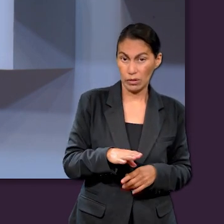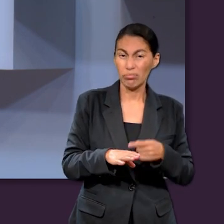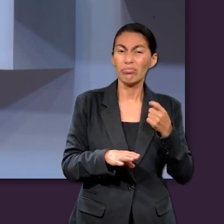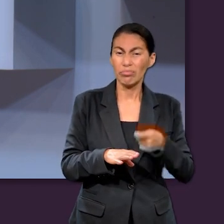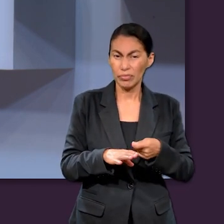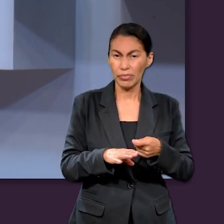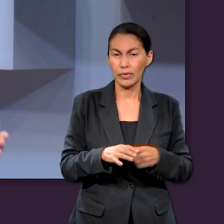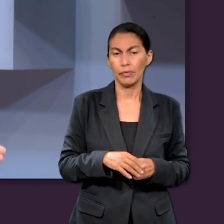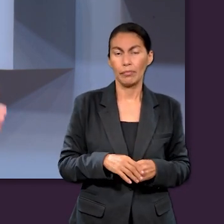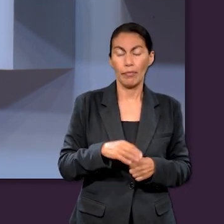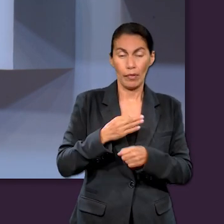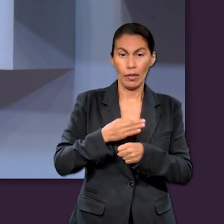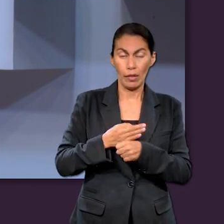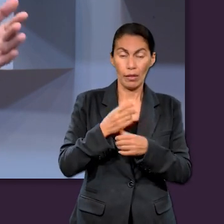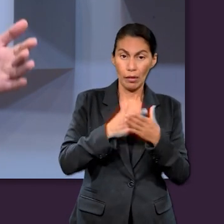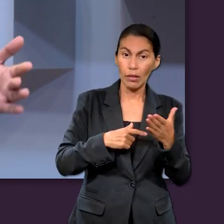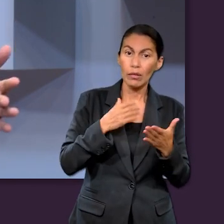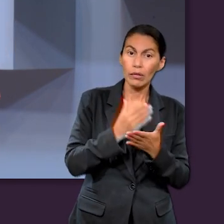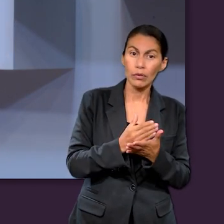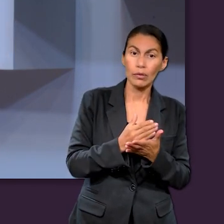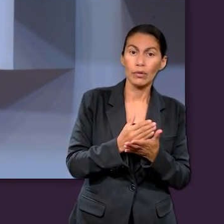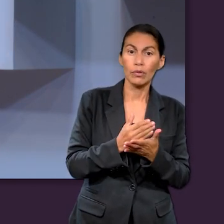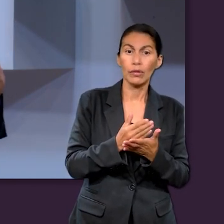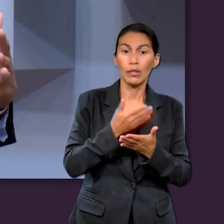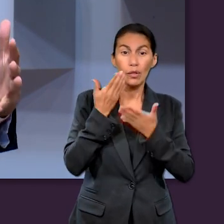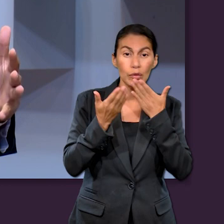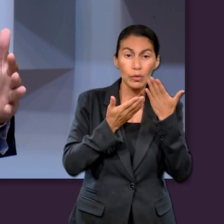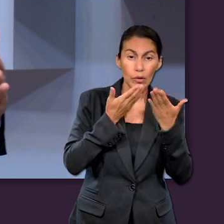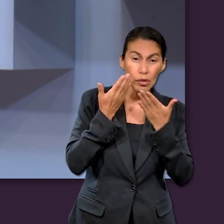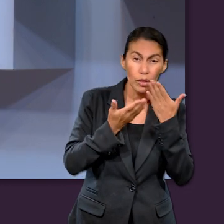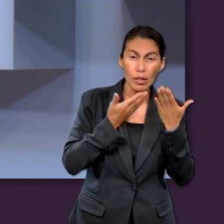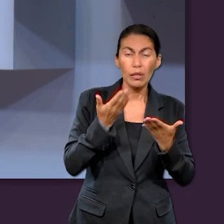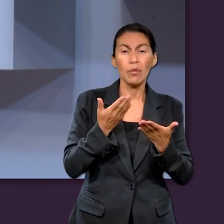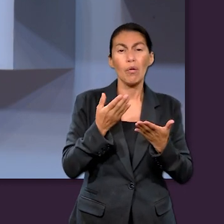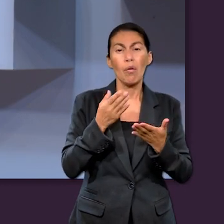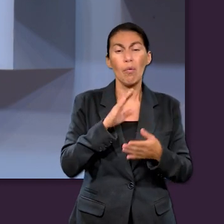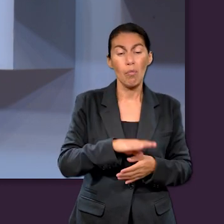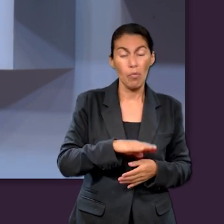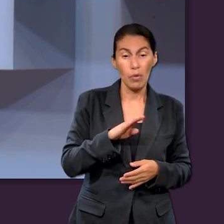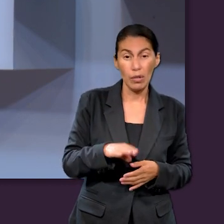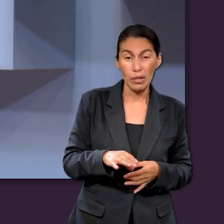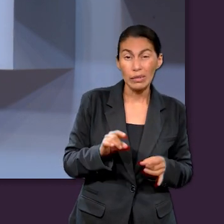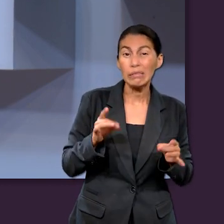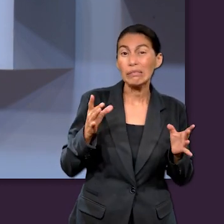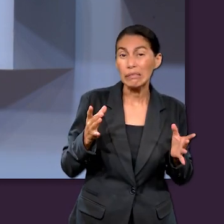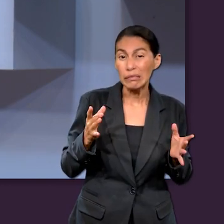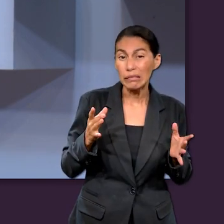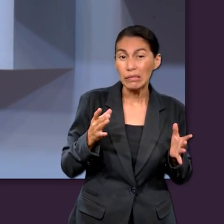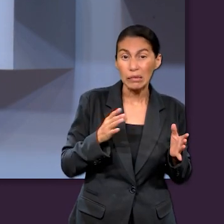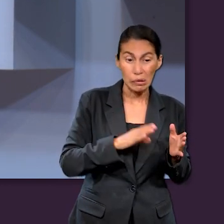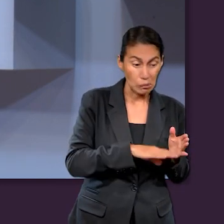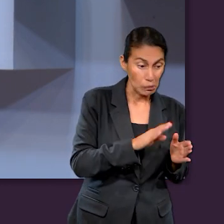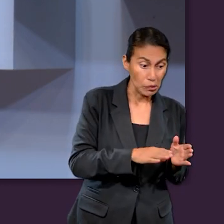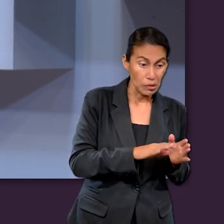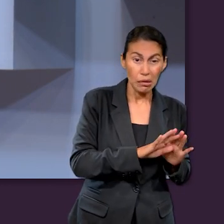En esta lección hemos estudiado acerca de lo que sucede después de la muerte. Y me llama a la